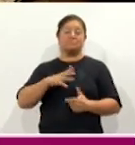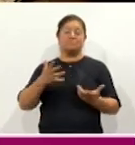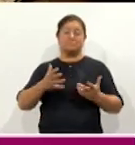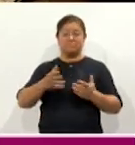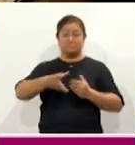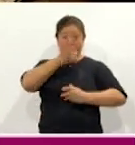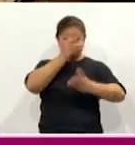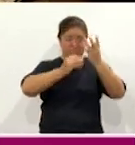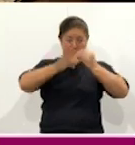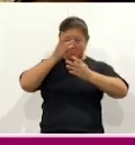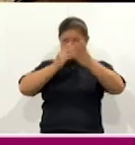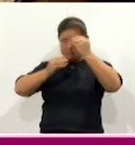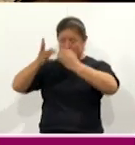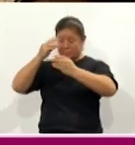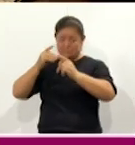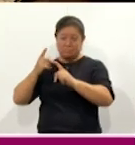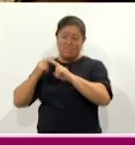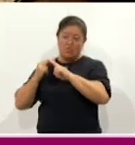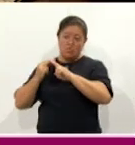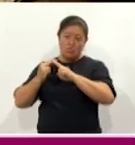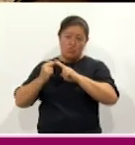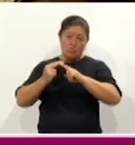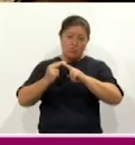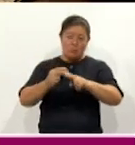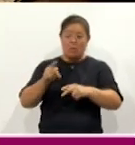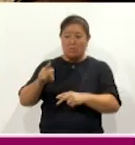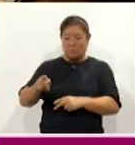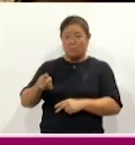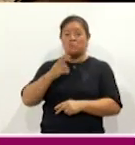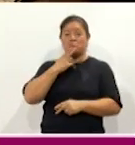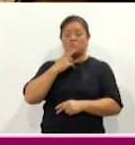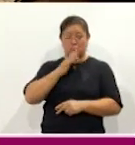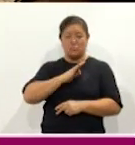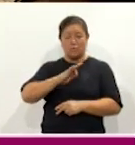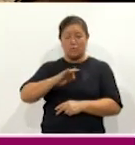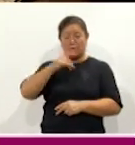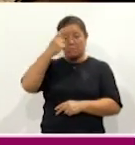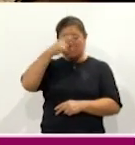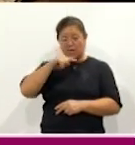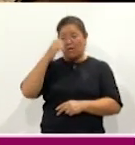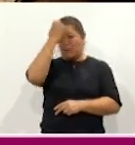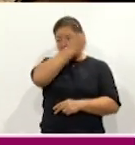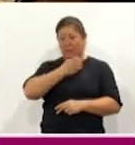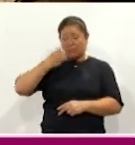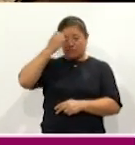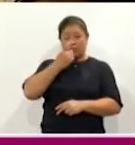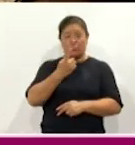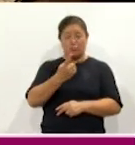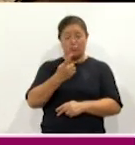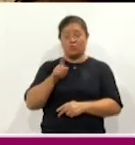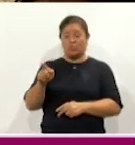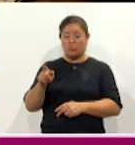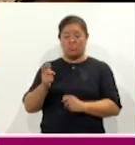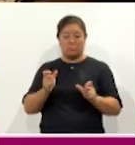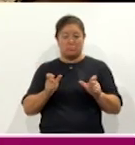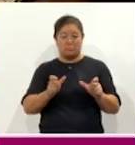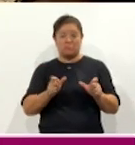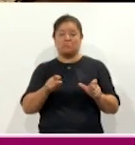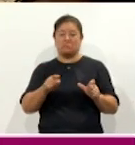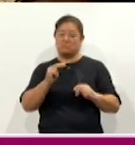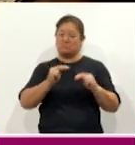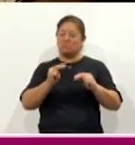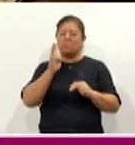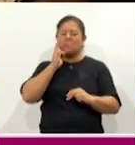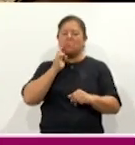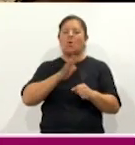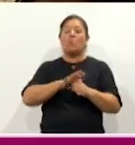saberes previos, que pueden utilizar precisamente para de alguna manera respaldarse y ver en qué nivel